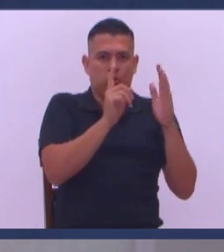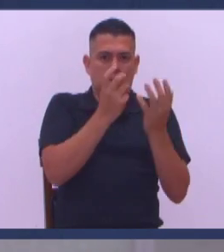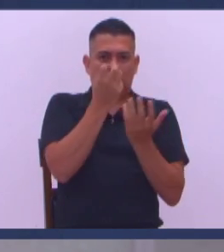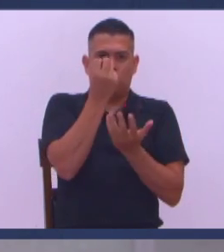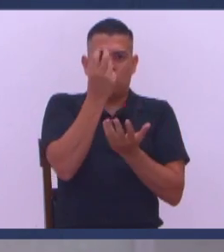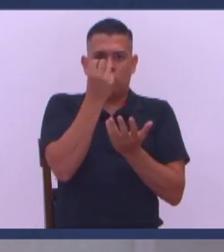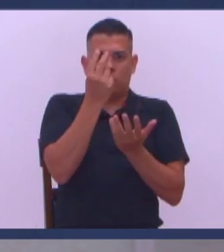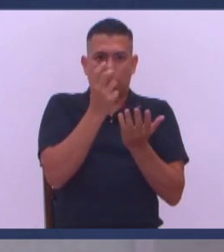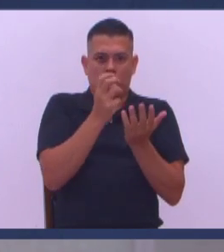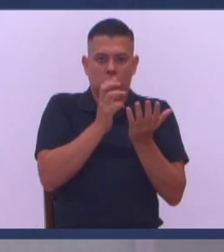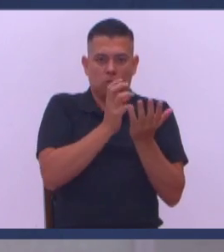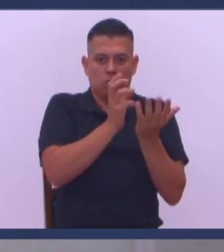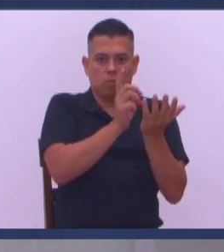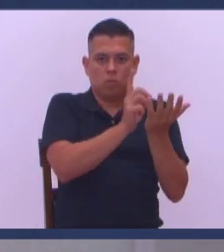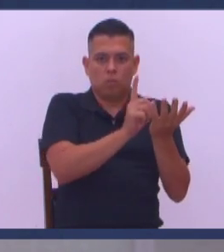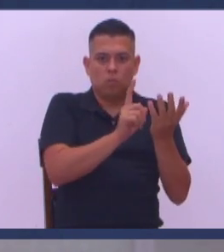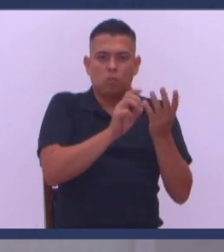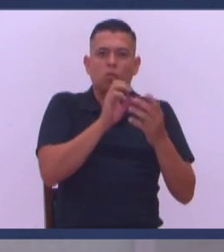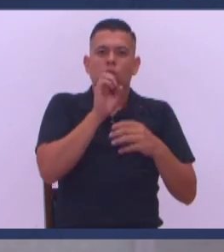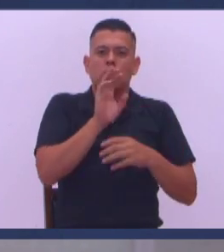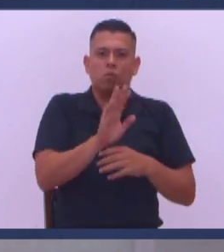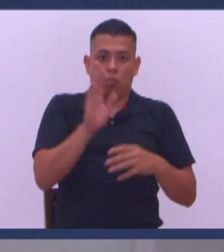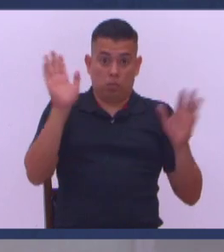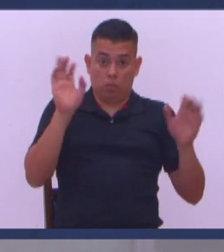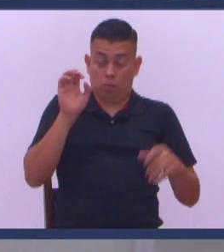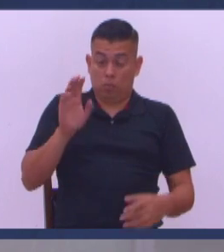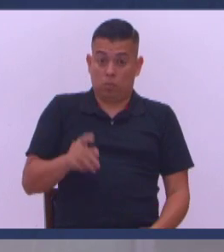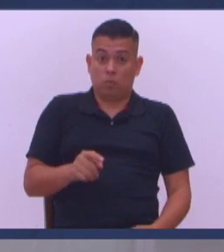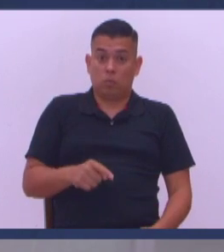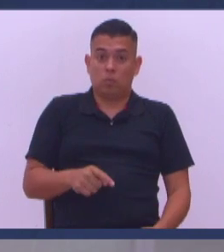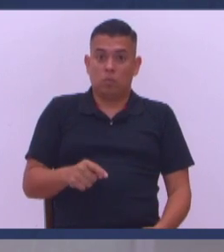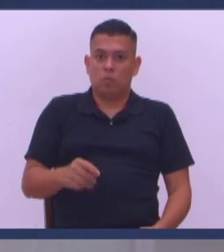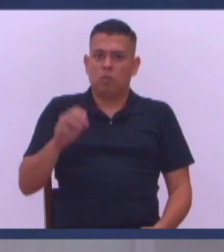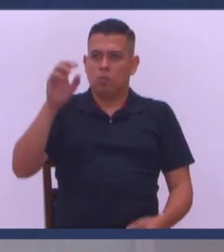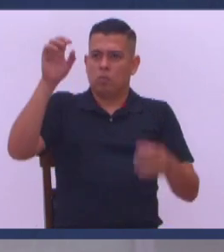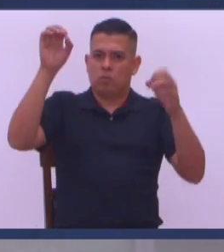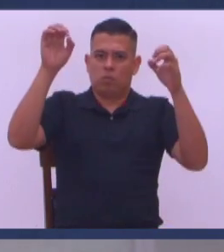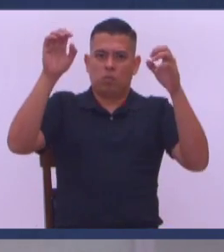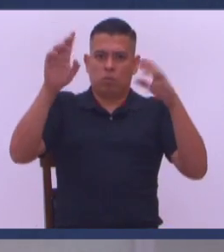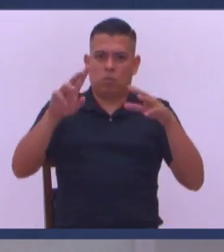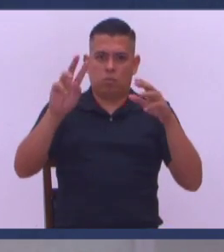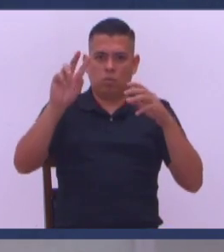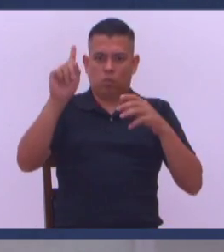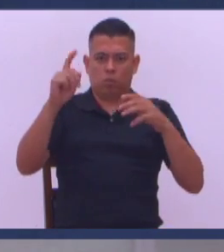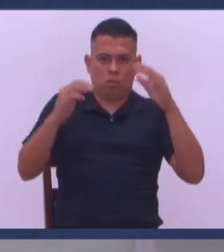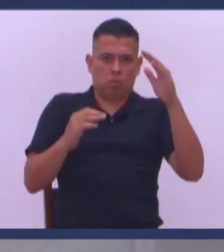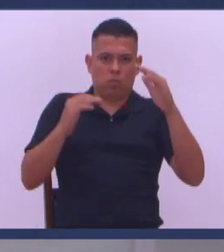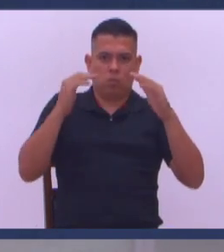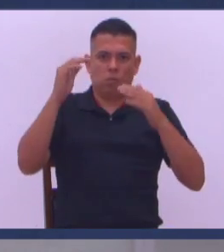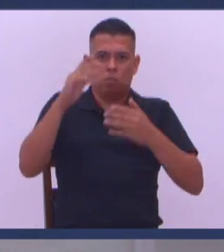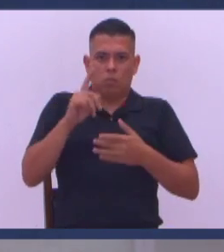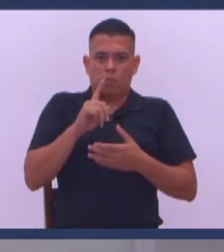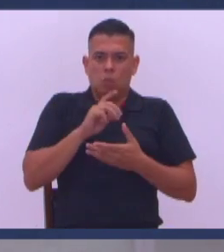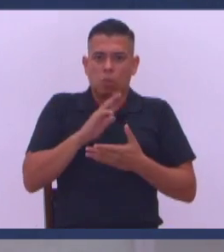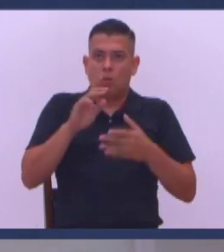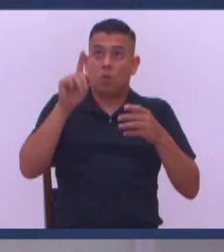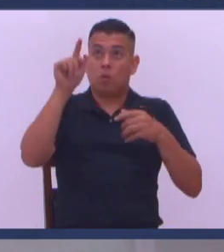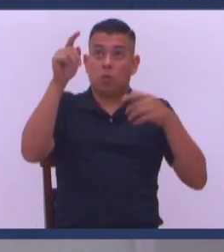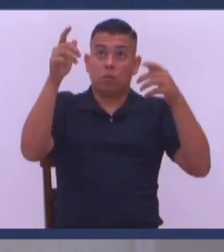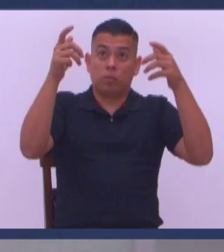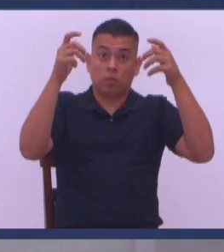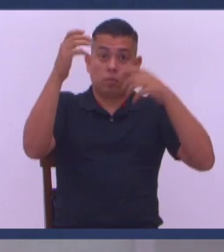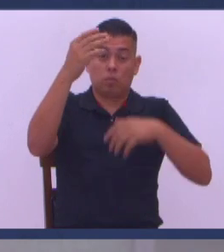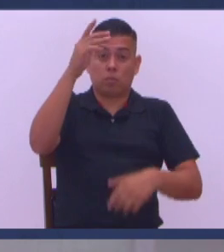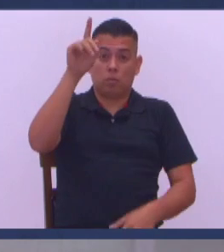discípulos Y abriendo su boca les enseñaba diciendo Bienaventurados los pobres en espíritu Porque ellos o de ellos es el